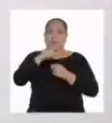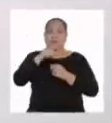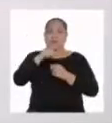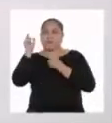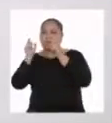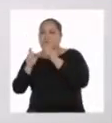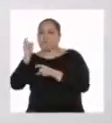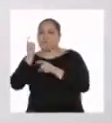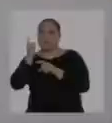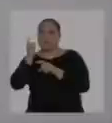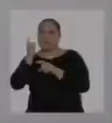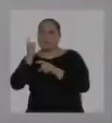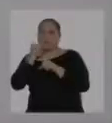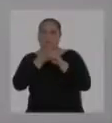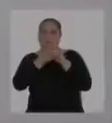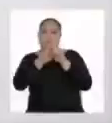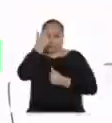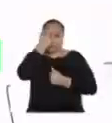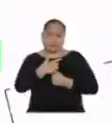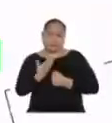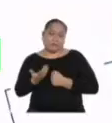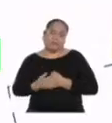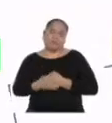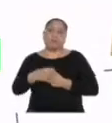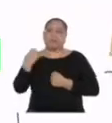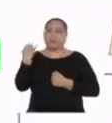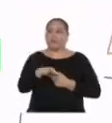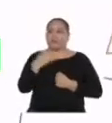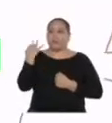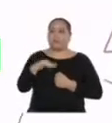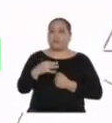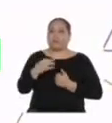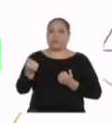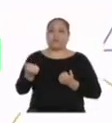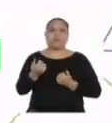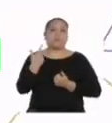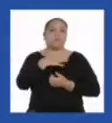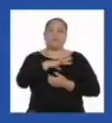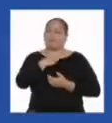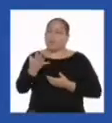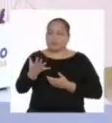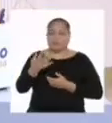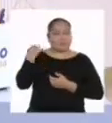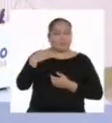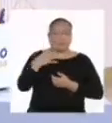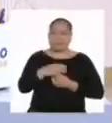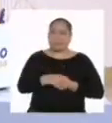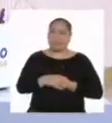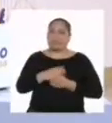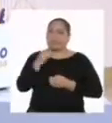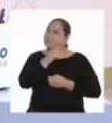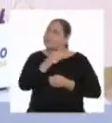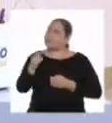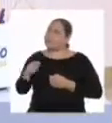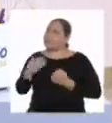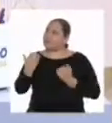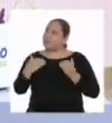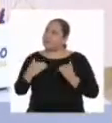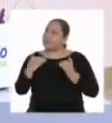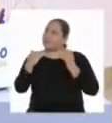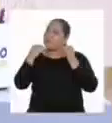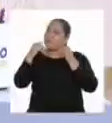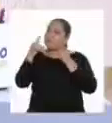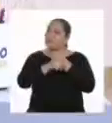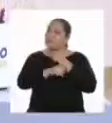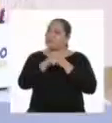Tenemos diferentes necesidades. Siempre, siempre van a existir. Y si en esta jerarquización